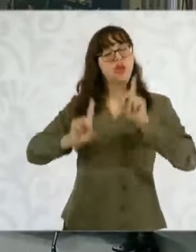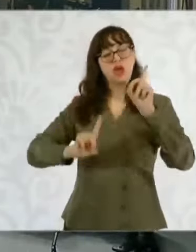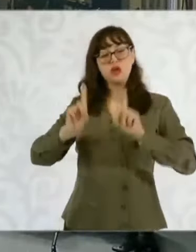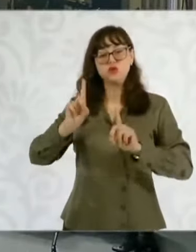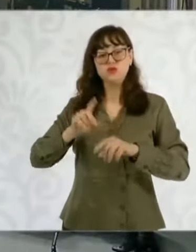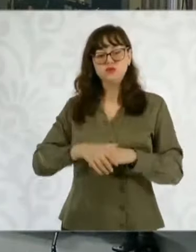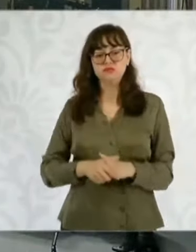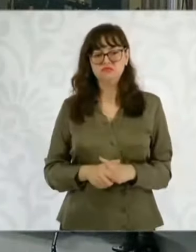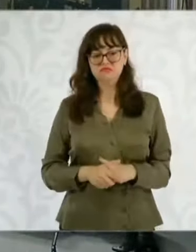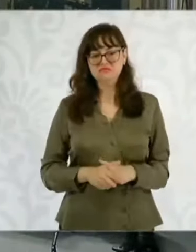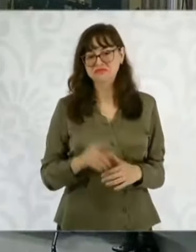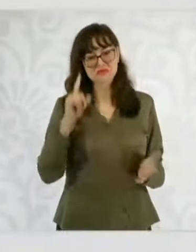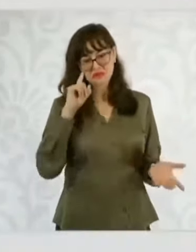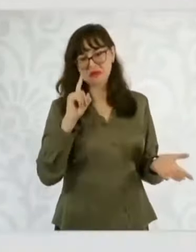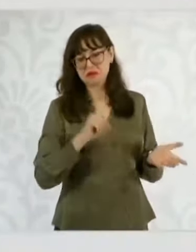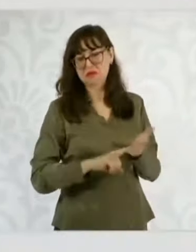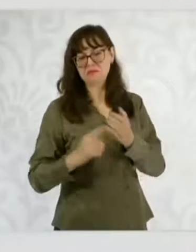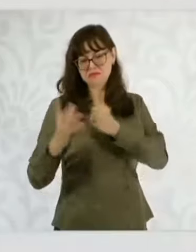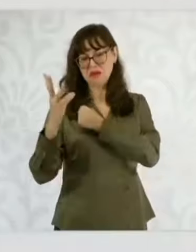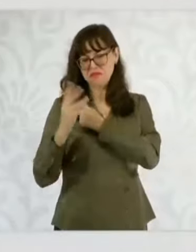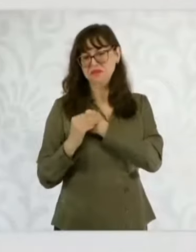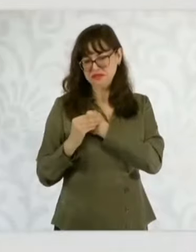Pero no creo que haya ningún problema, ¿verdad?